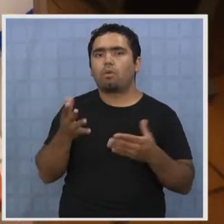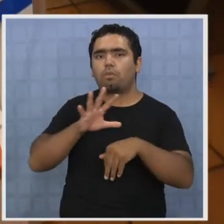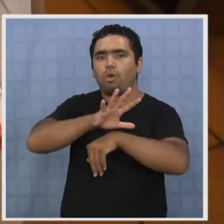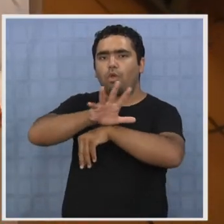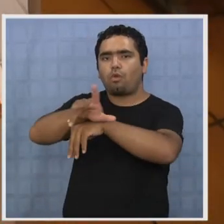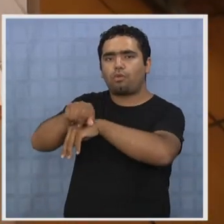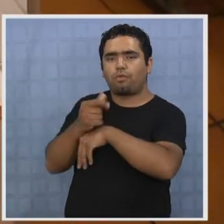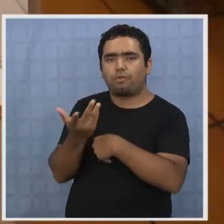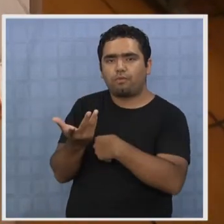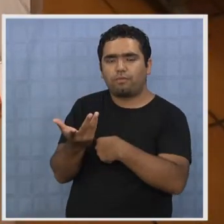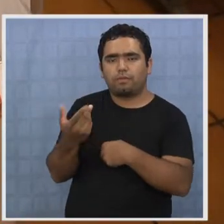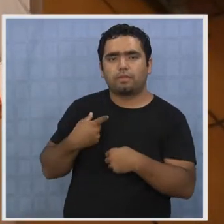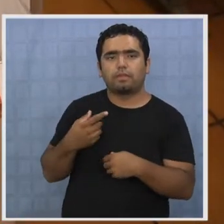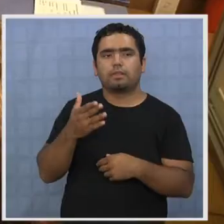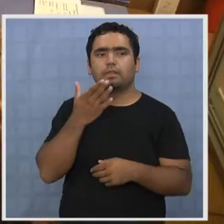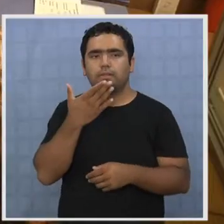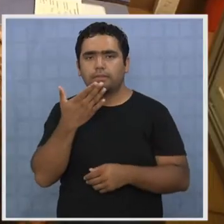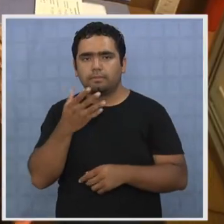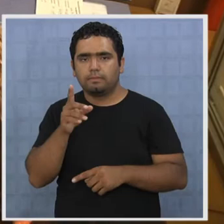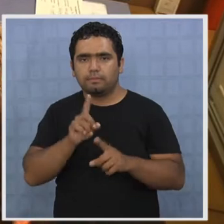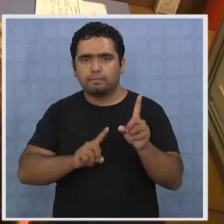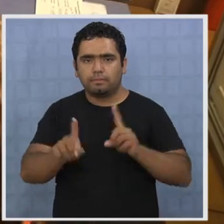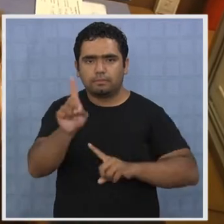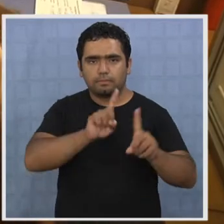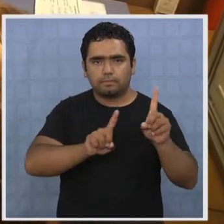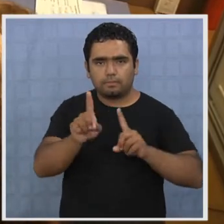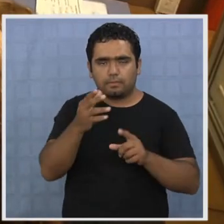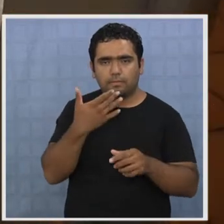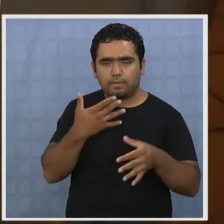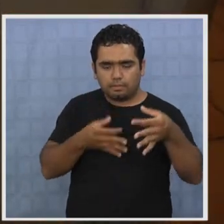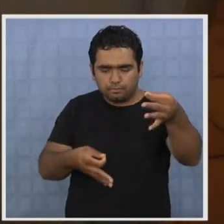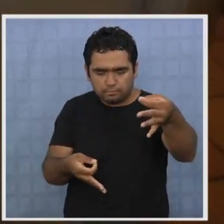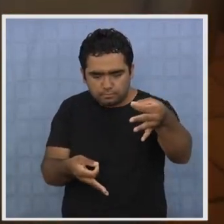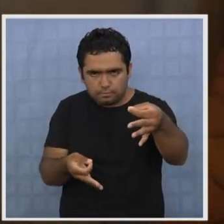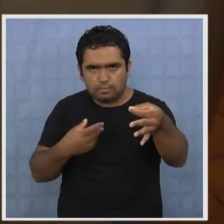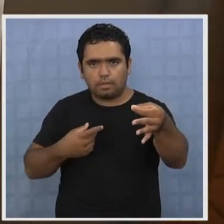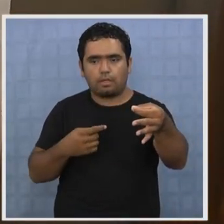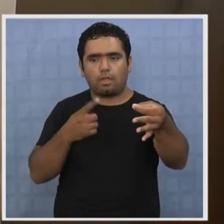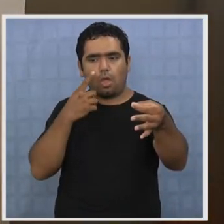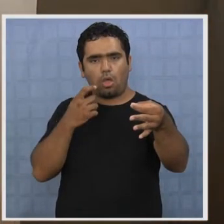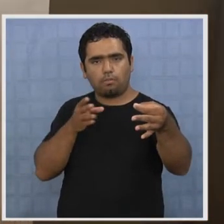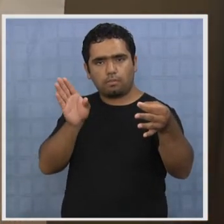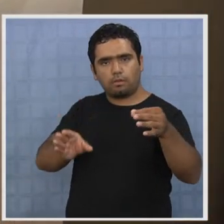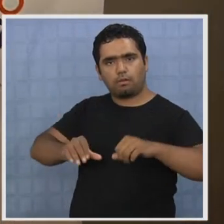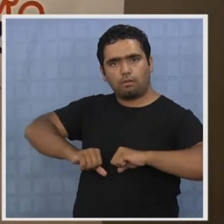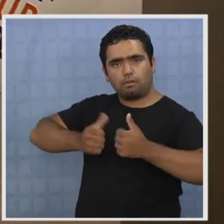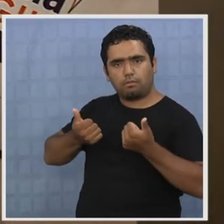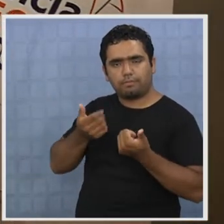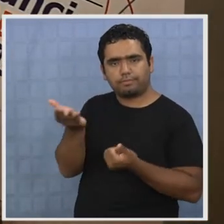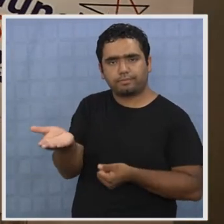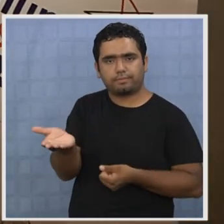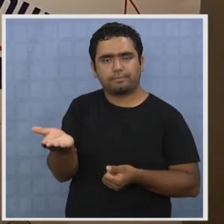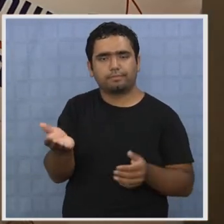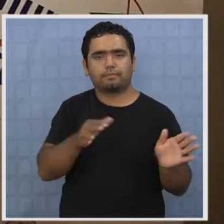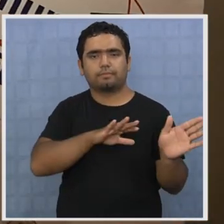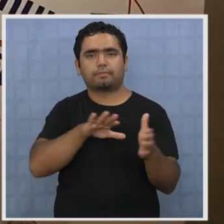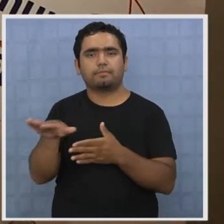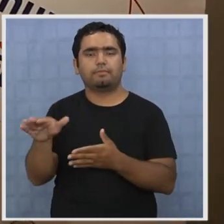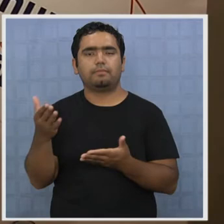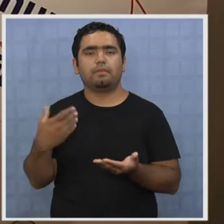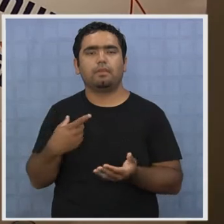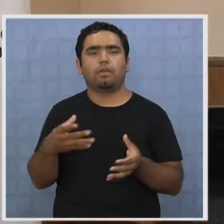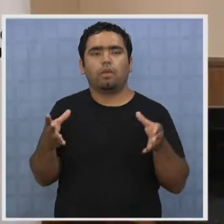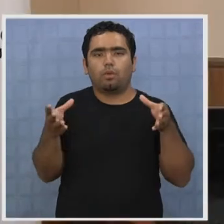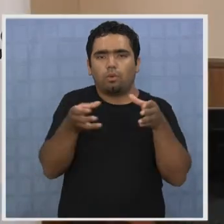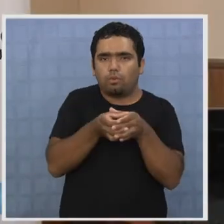habitado y la detención de receptadores entre los que apareció involucrado el menor. Hace tiempo que se están siguiendo ciertos